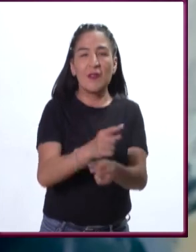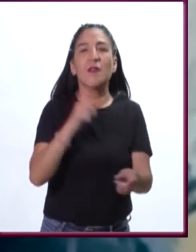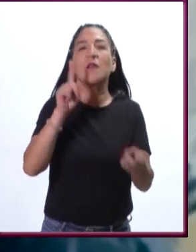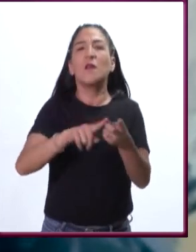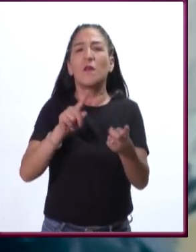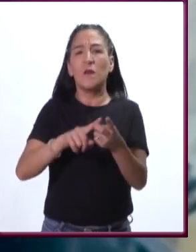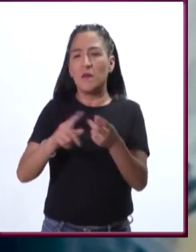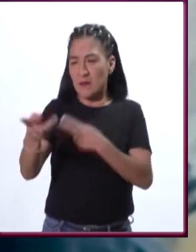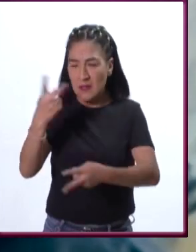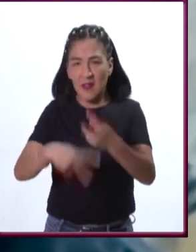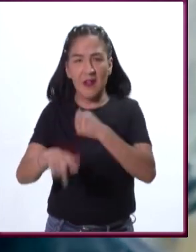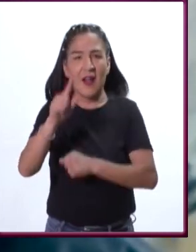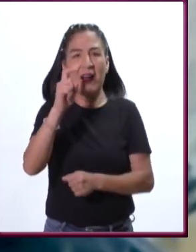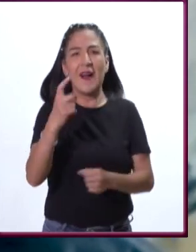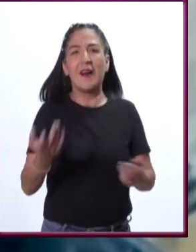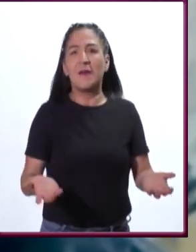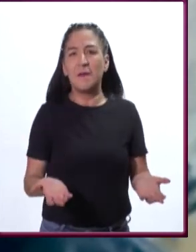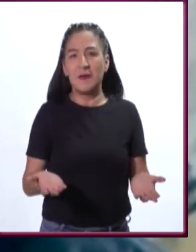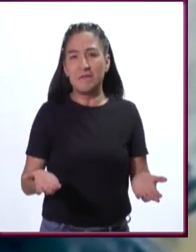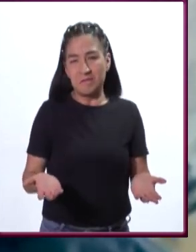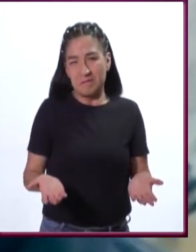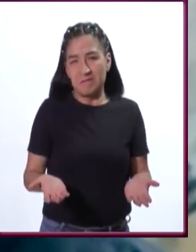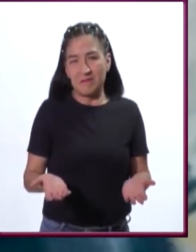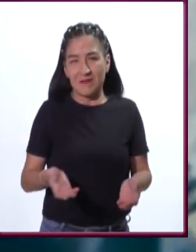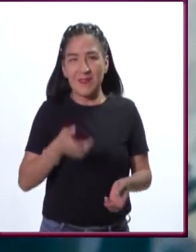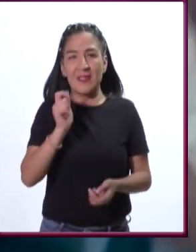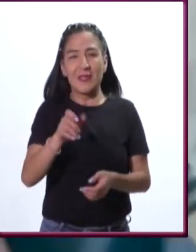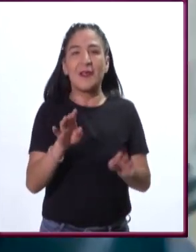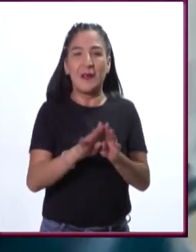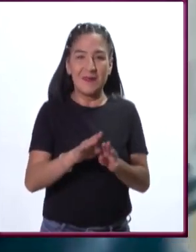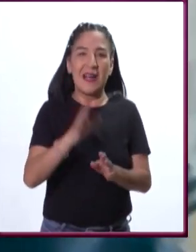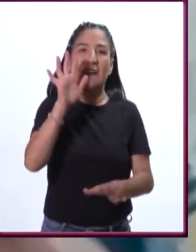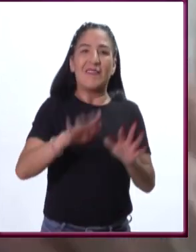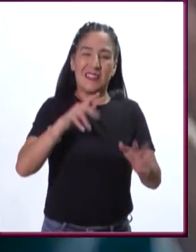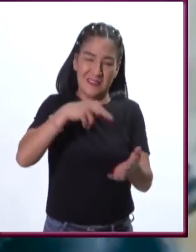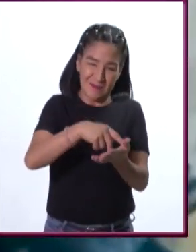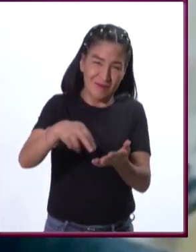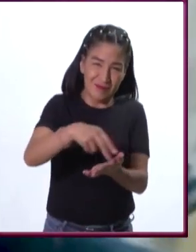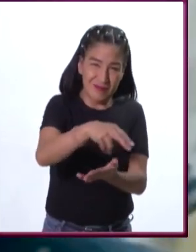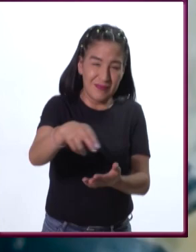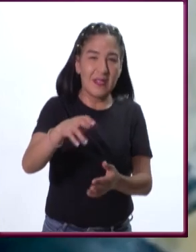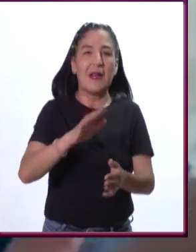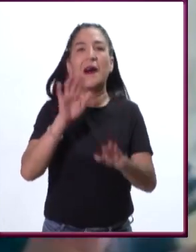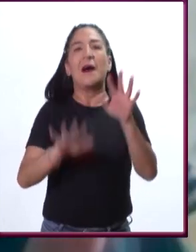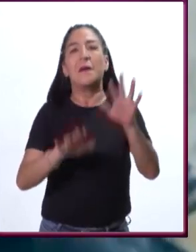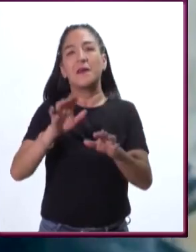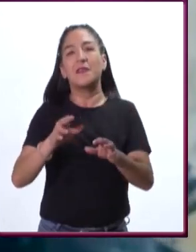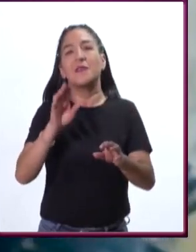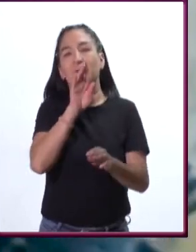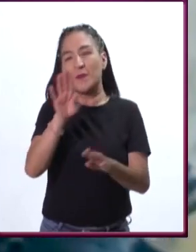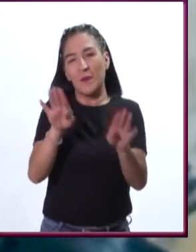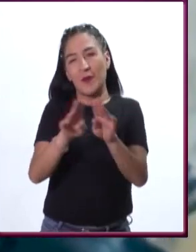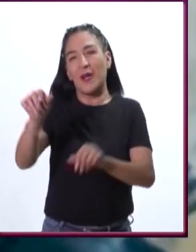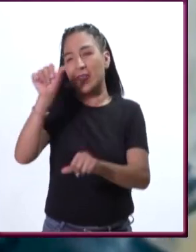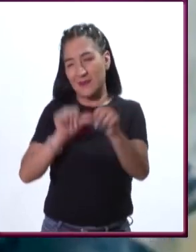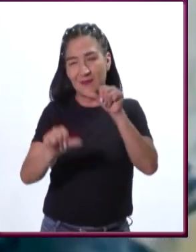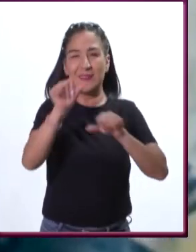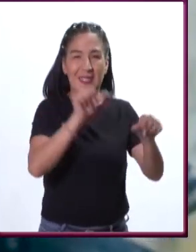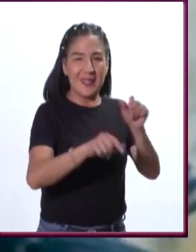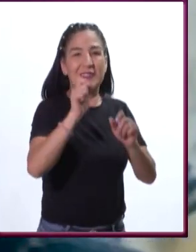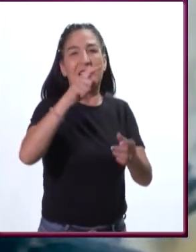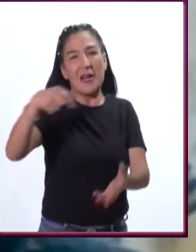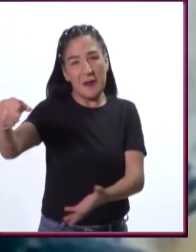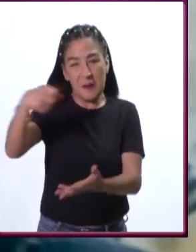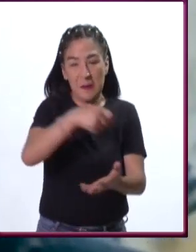de dónde sale el agua, ¿no? A veces hay que caminar unas cuadras, a veces hay tandas, a veces el suministro es